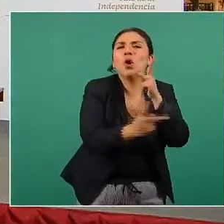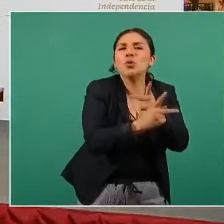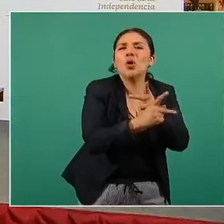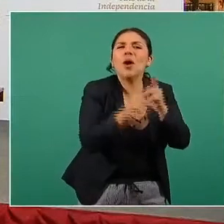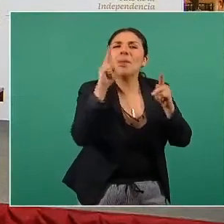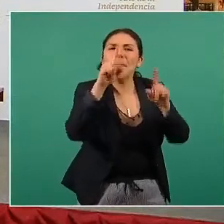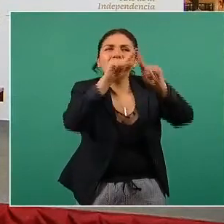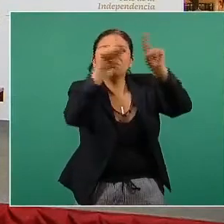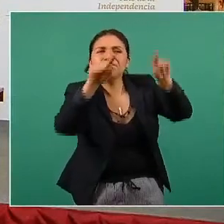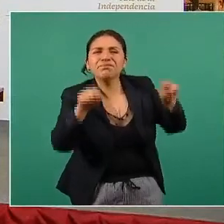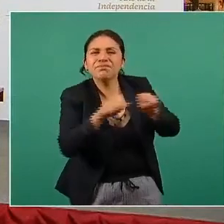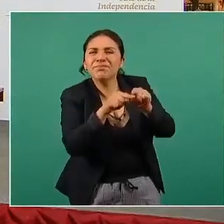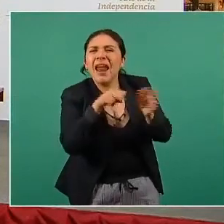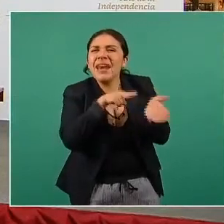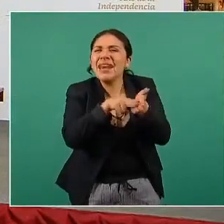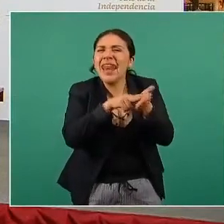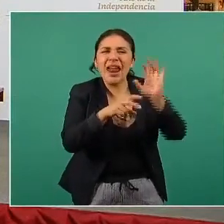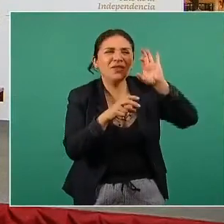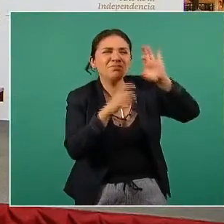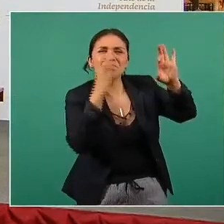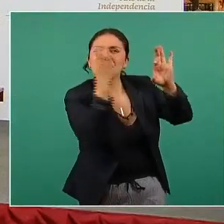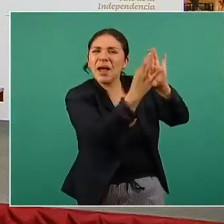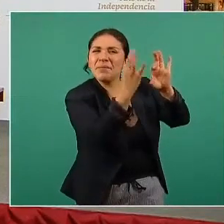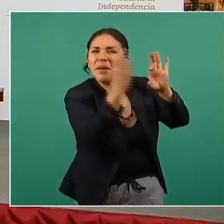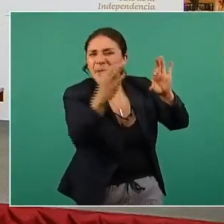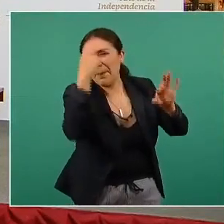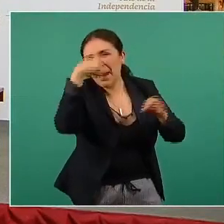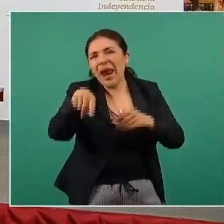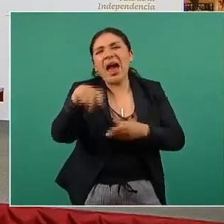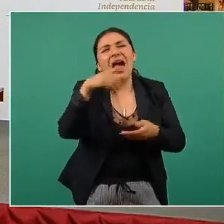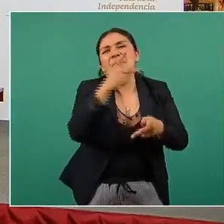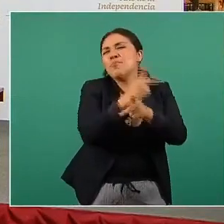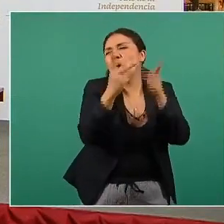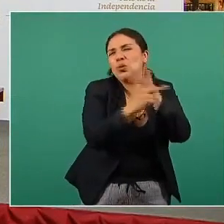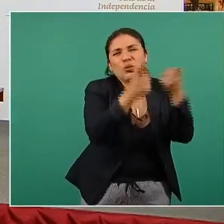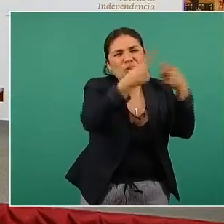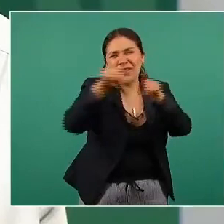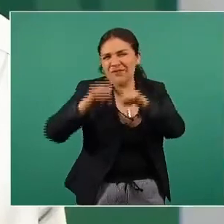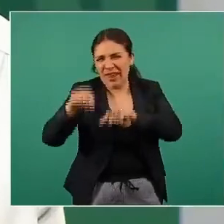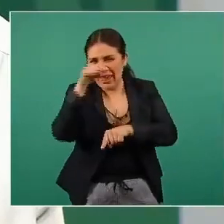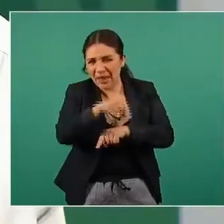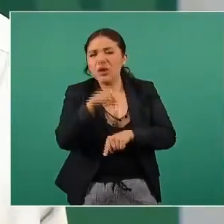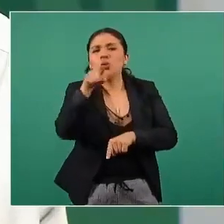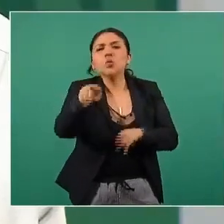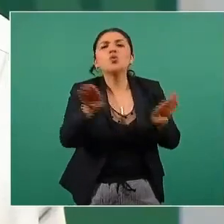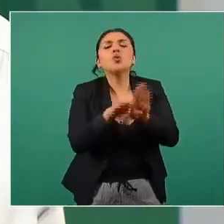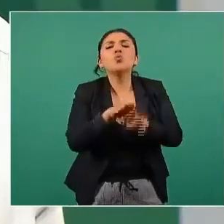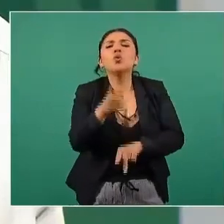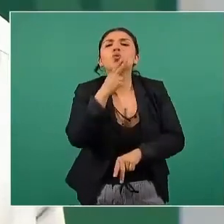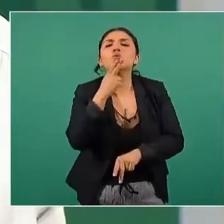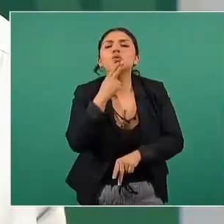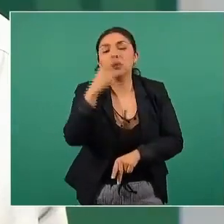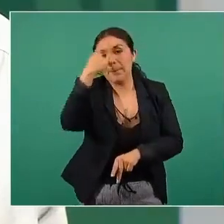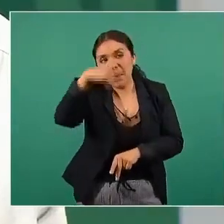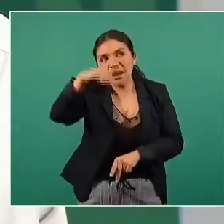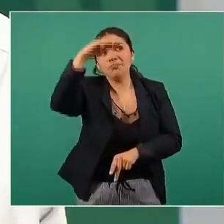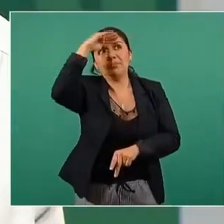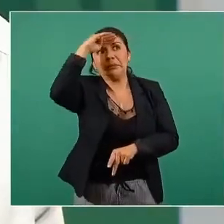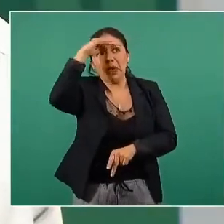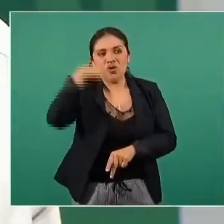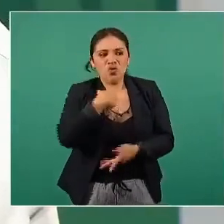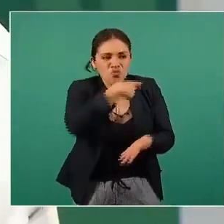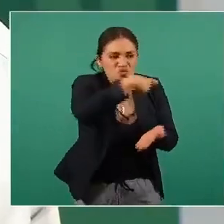octágonos negros que estamos viendo ya en todos nuestros productos y cómo utilizarlos para tomar mejores